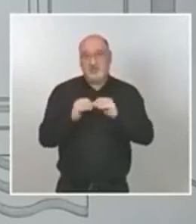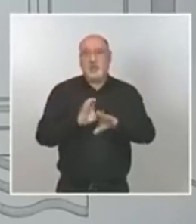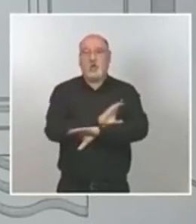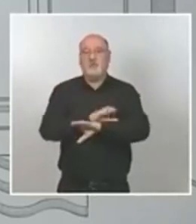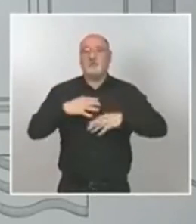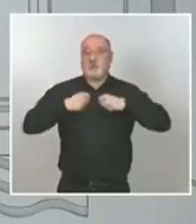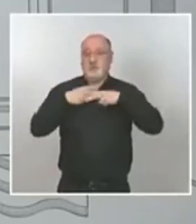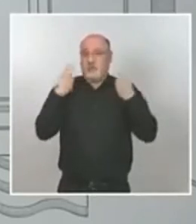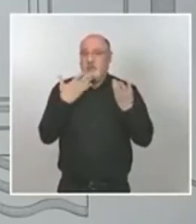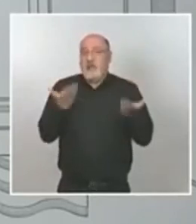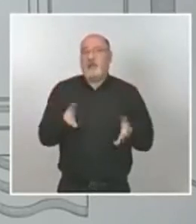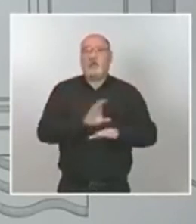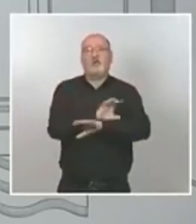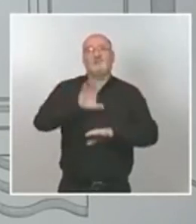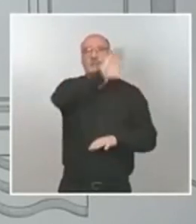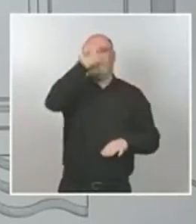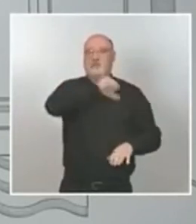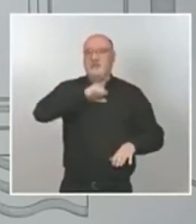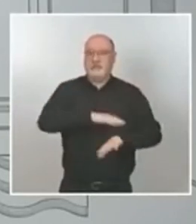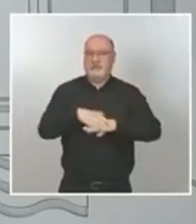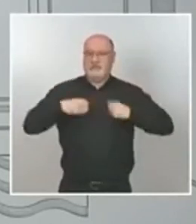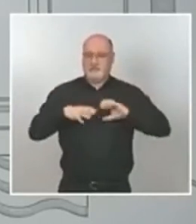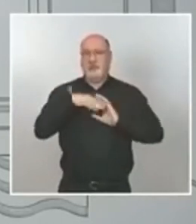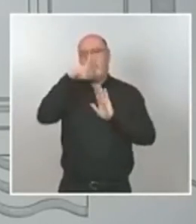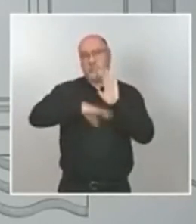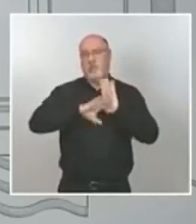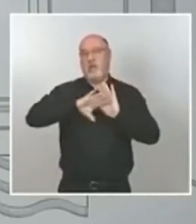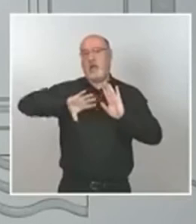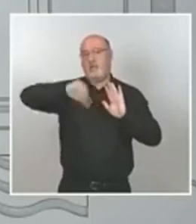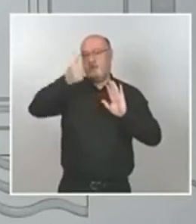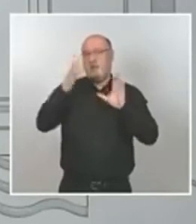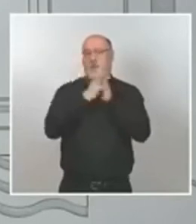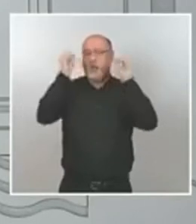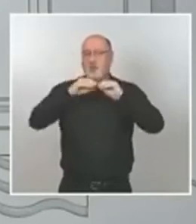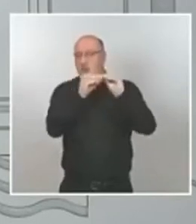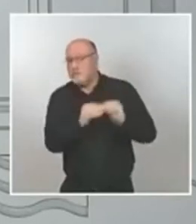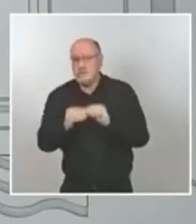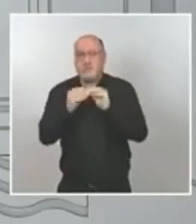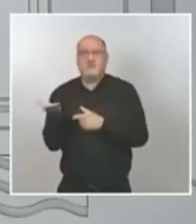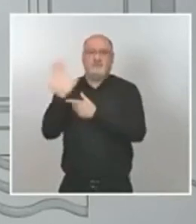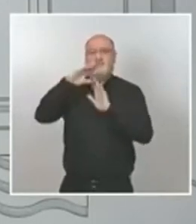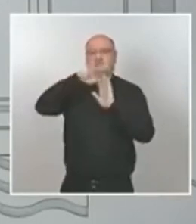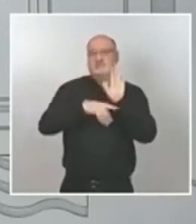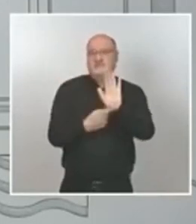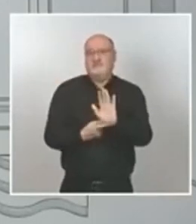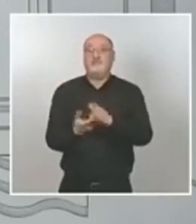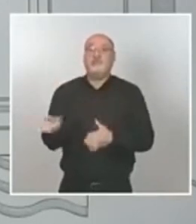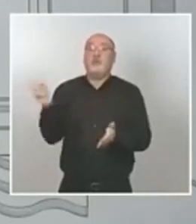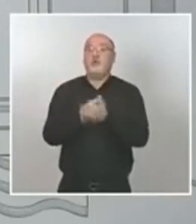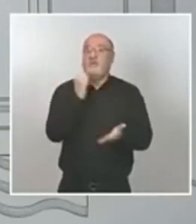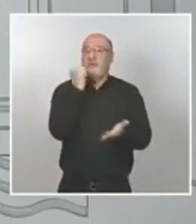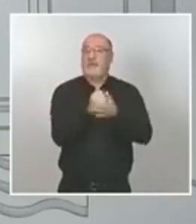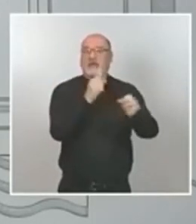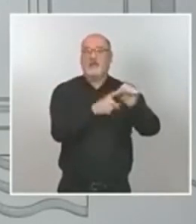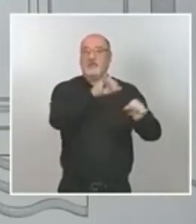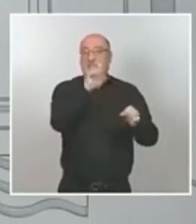consejo interterritorial ha adoptado el siguiente acuerdo que les paso ahora a comentar reiniciamos la vacuna el miércoles como habíamos